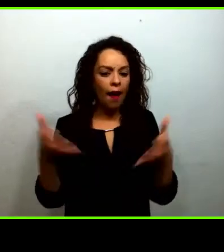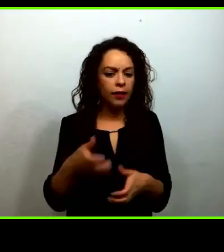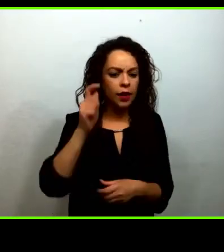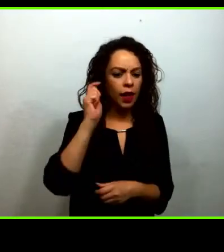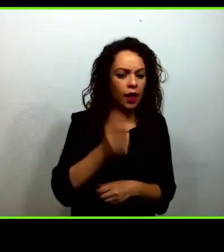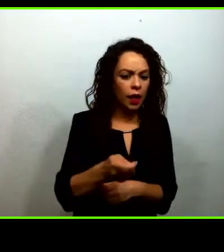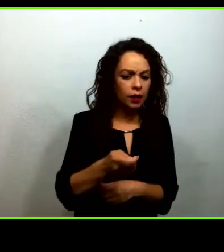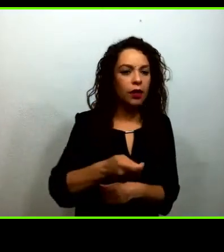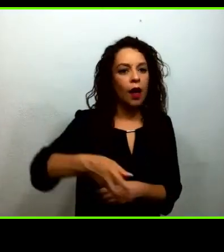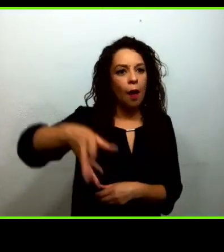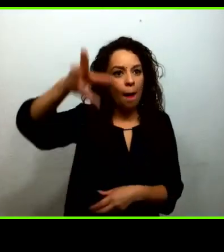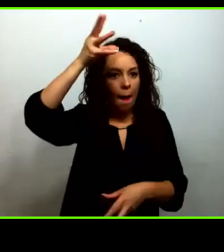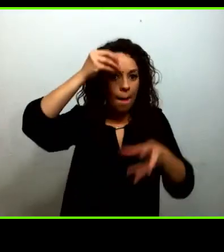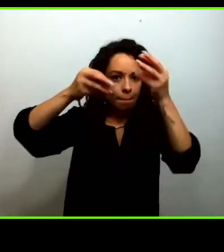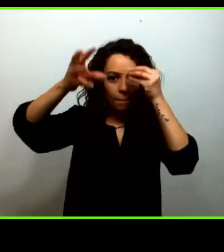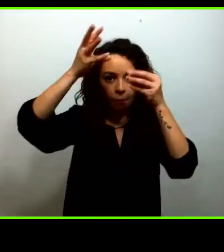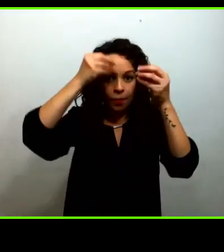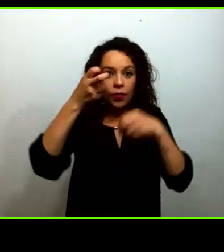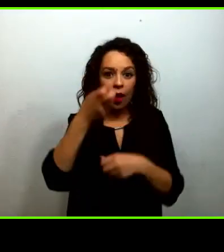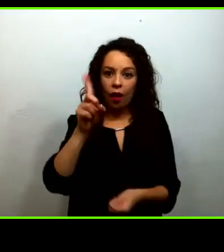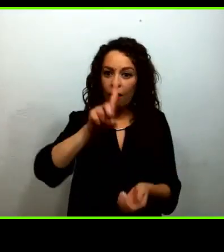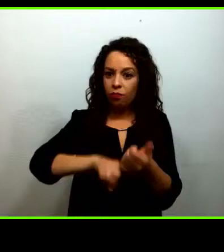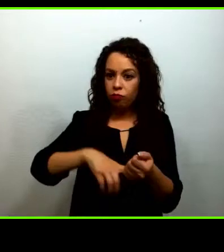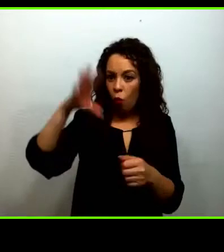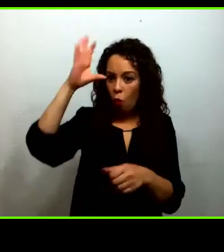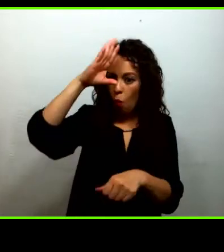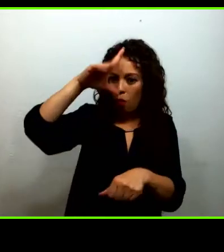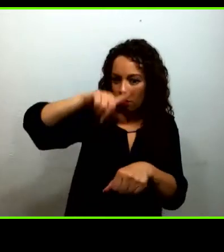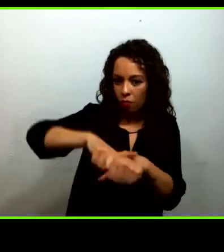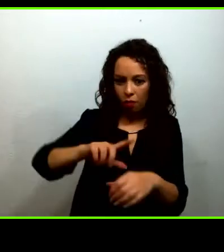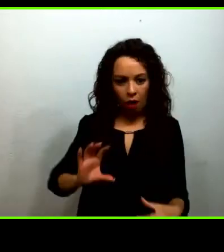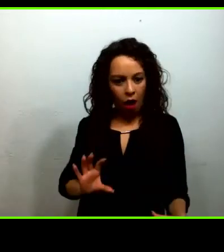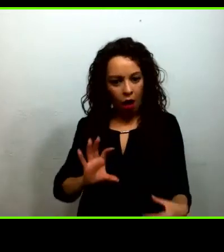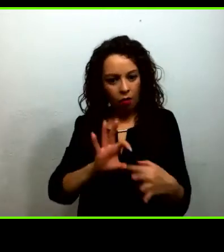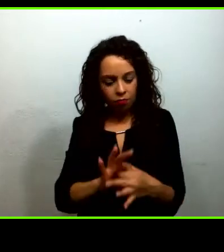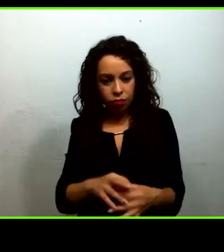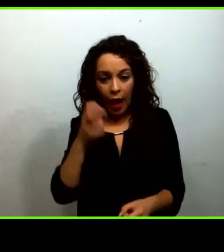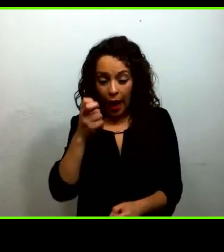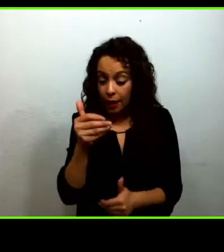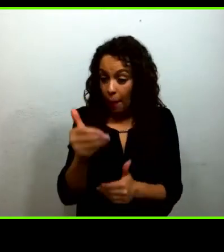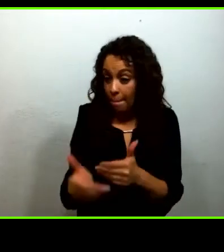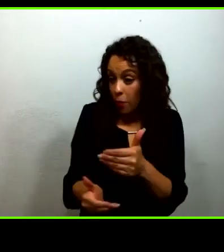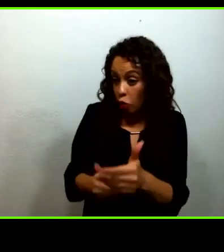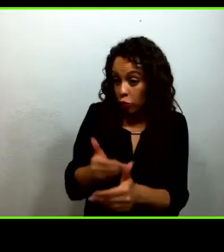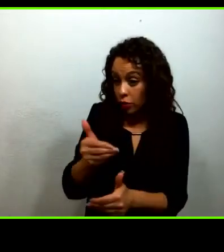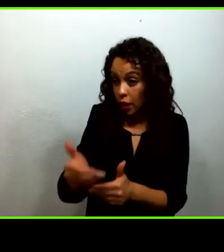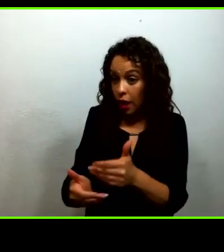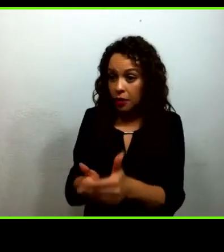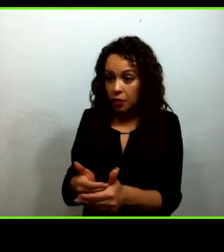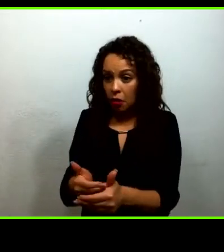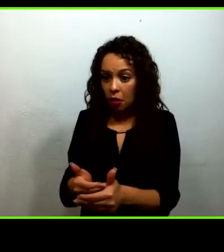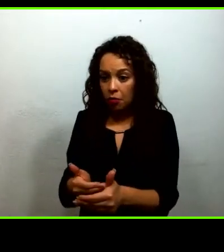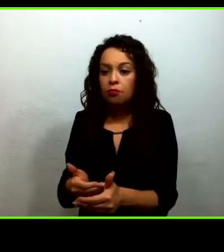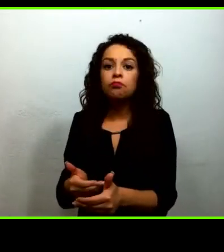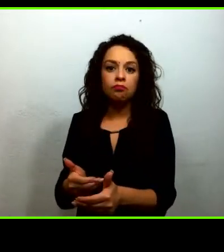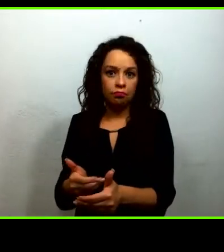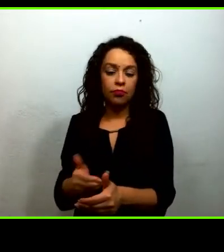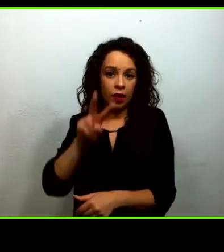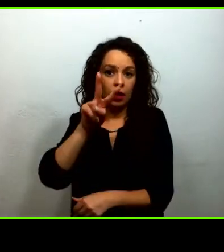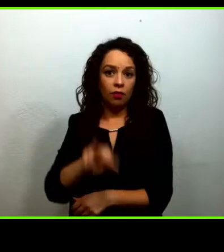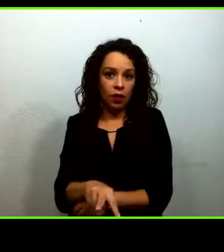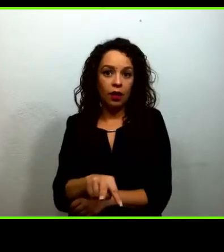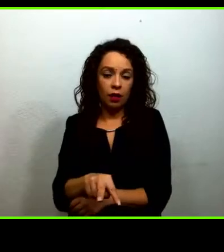hicieran sustentables estos procesos y que obviamente nunca podremos prescindir de los maestros y de las